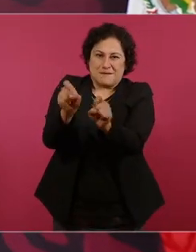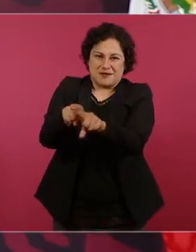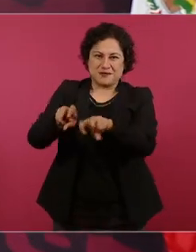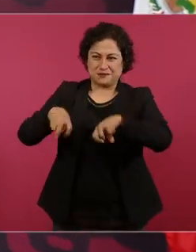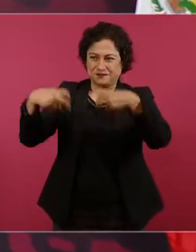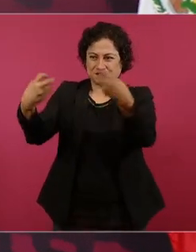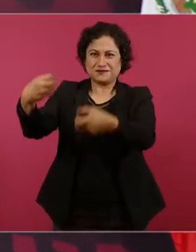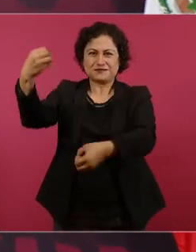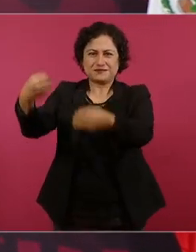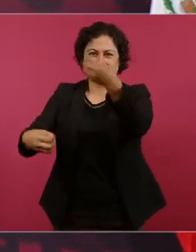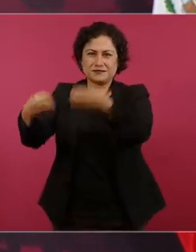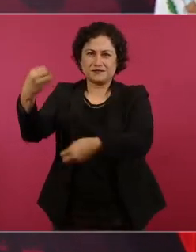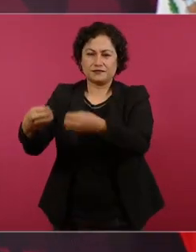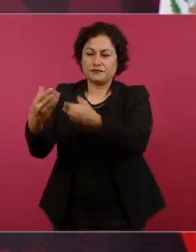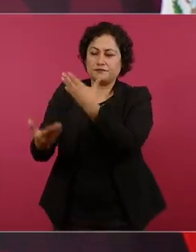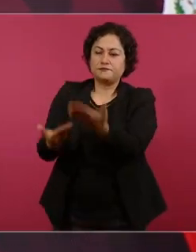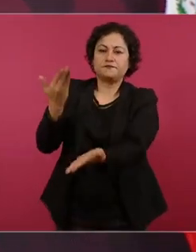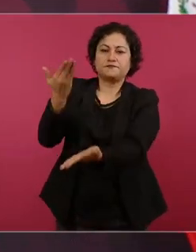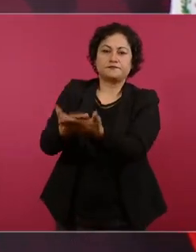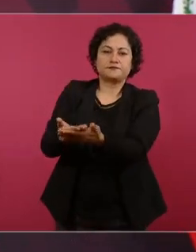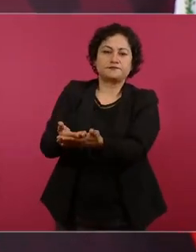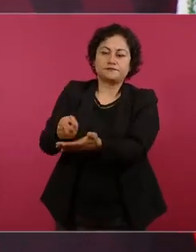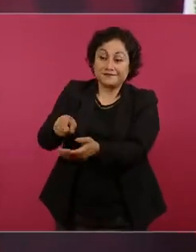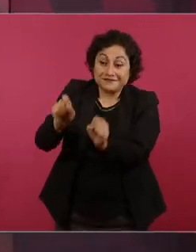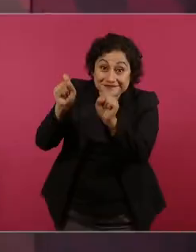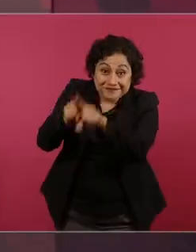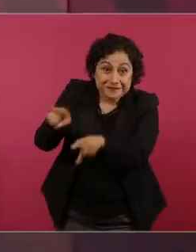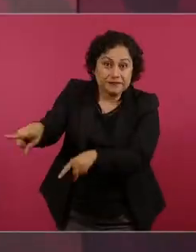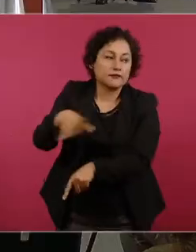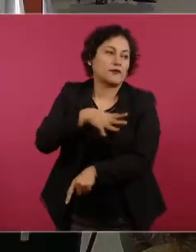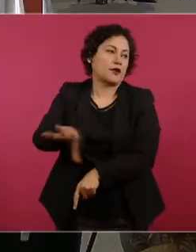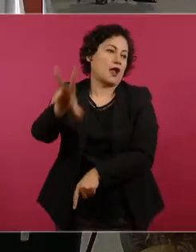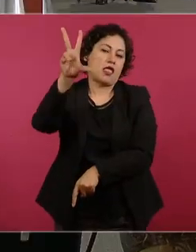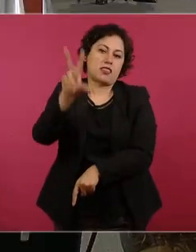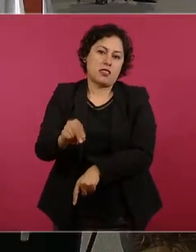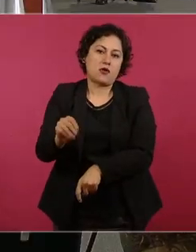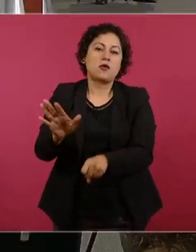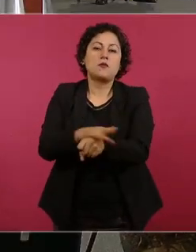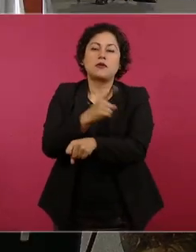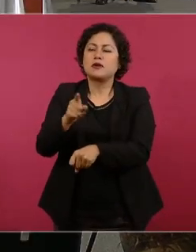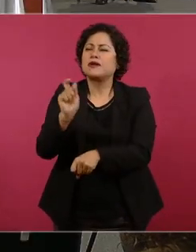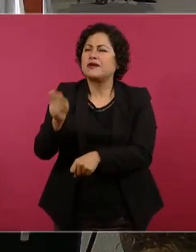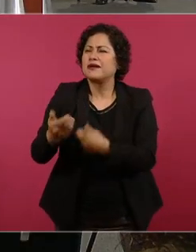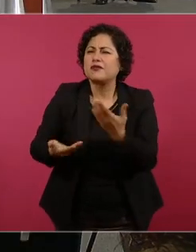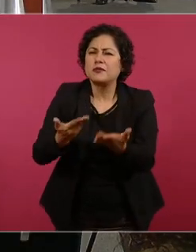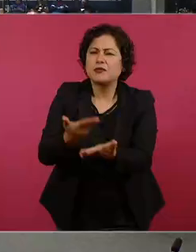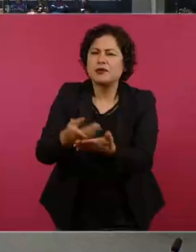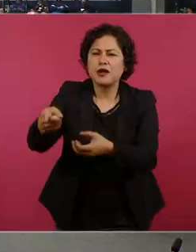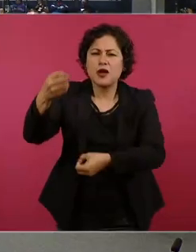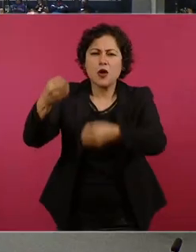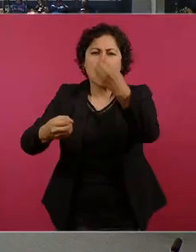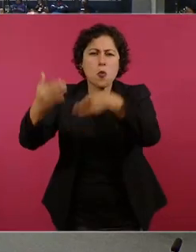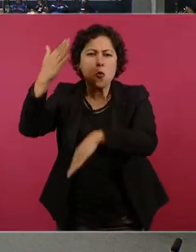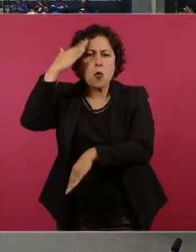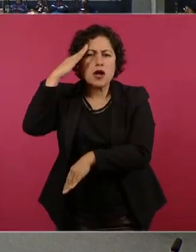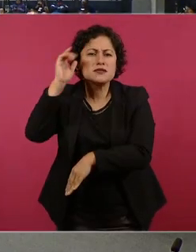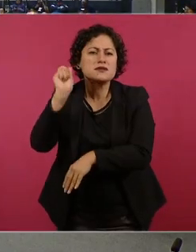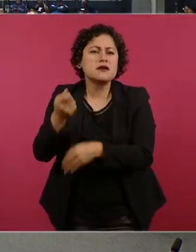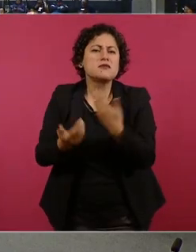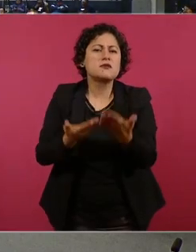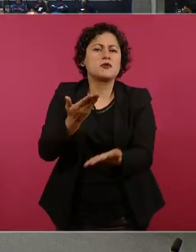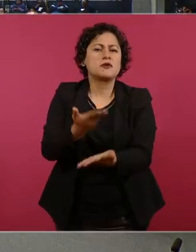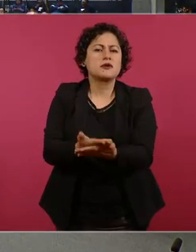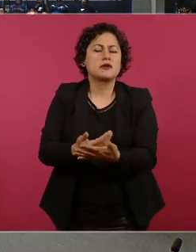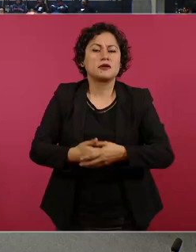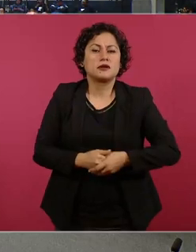rechazan su propuesta porque ¿qué proponía? planteaba atraer el asunto